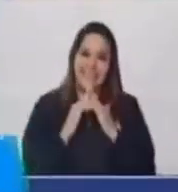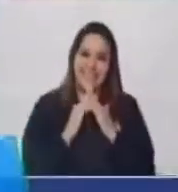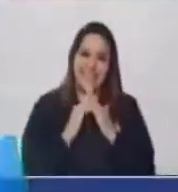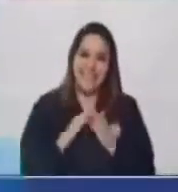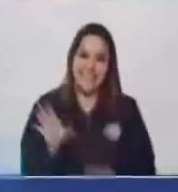Casa De